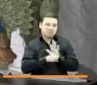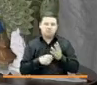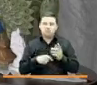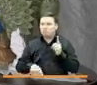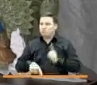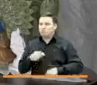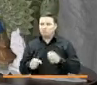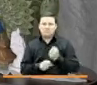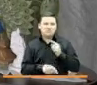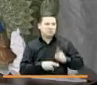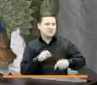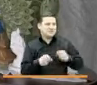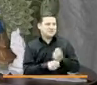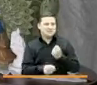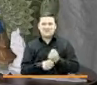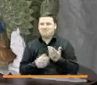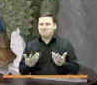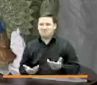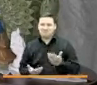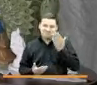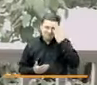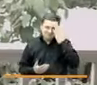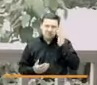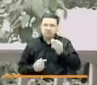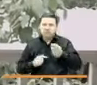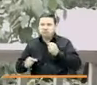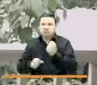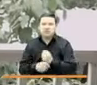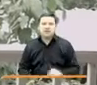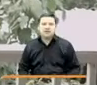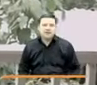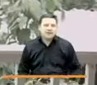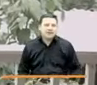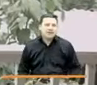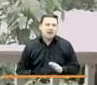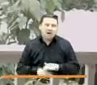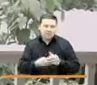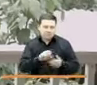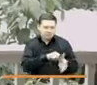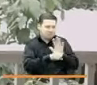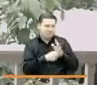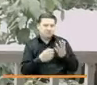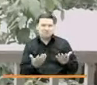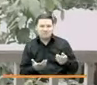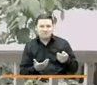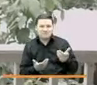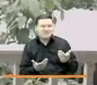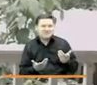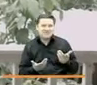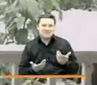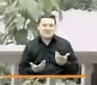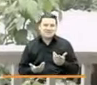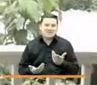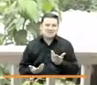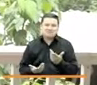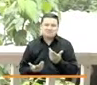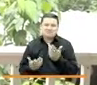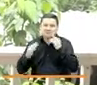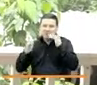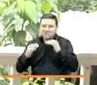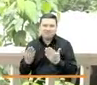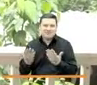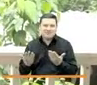podido trabajar como lo hacíamos normalmente. Por cuestiones de la pandemia este beneficio nos ha servido bastante porque